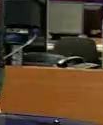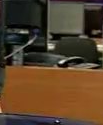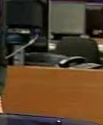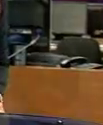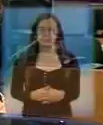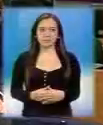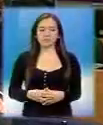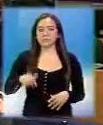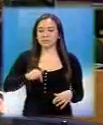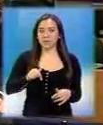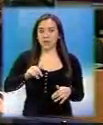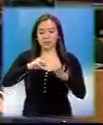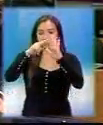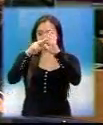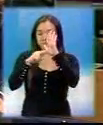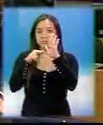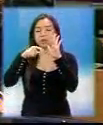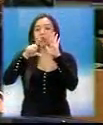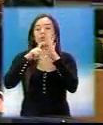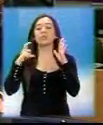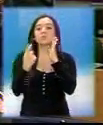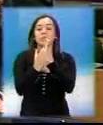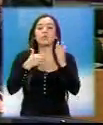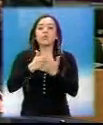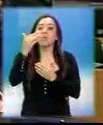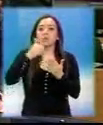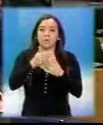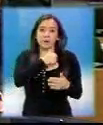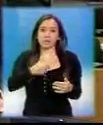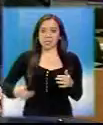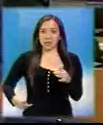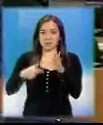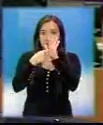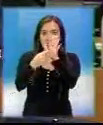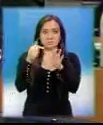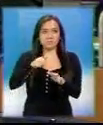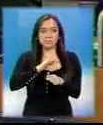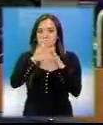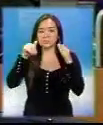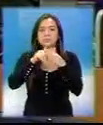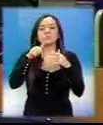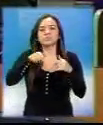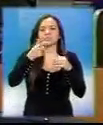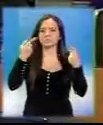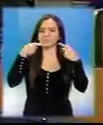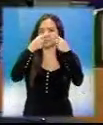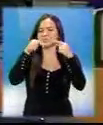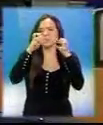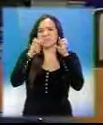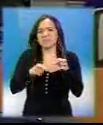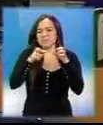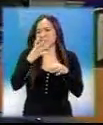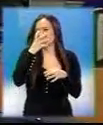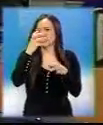Y las reformas constitucionales presentadas por el presidente esta semana causaron reacciones encontradas por diversos sectores.